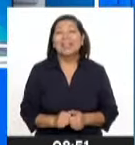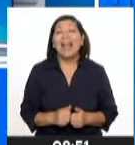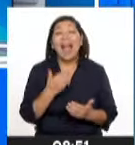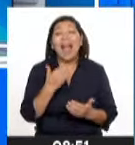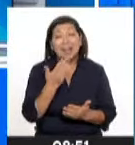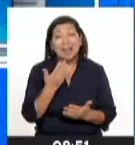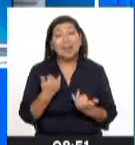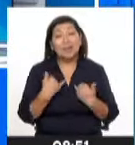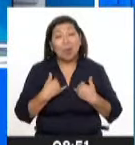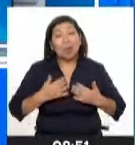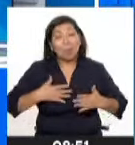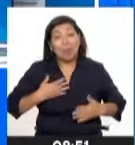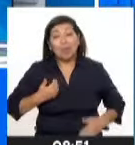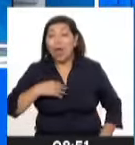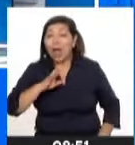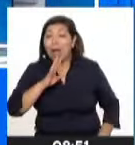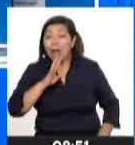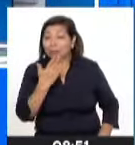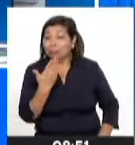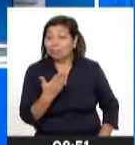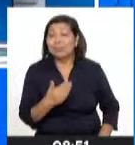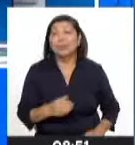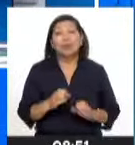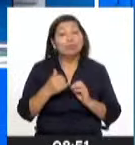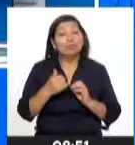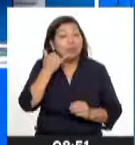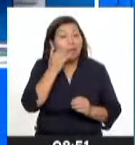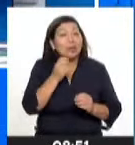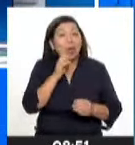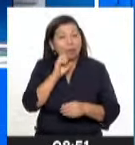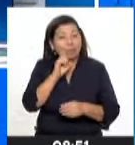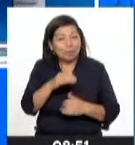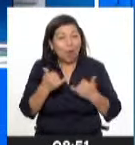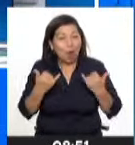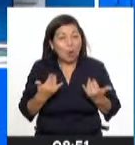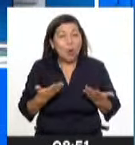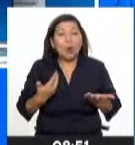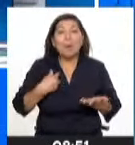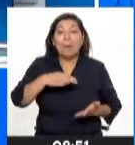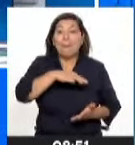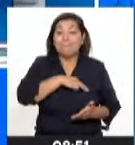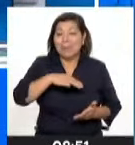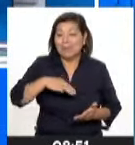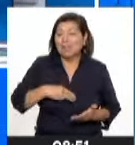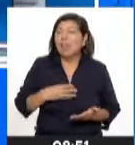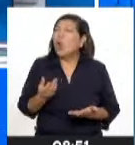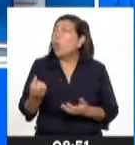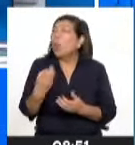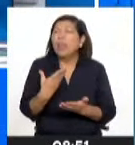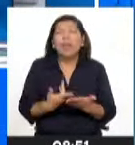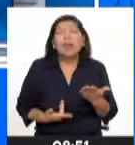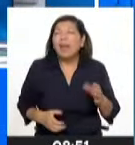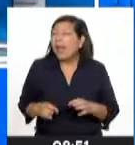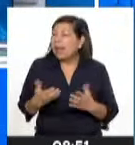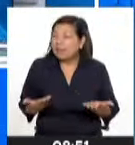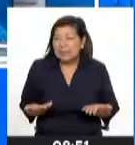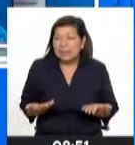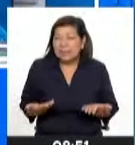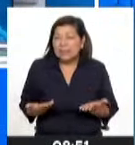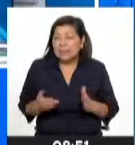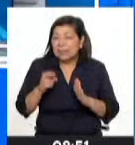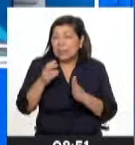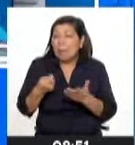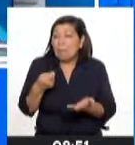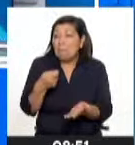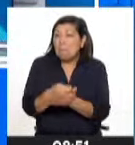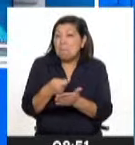gracias por la oportunidad de comunicar algunas acciones que tenemos como ministerio. Bien, cuéntenos de qué se trata exactamente este programa